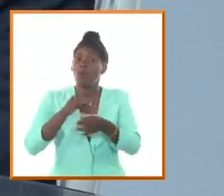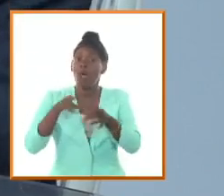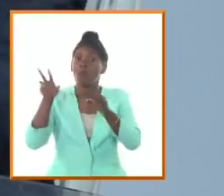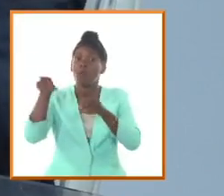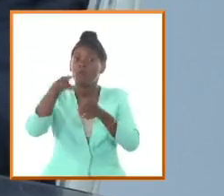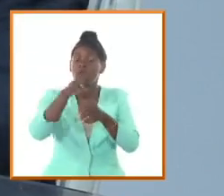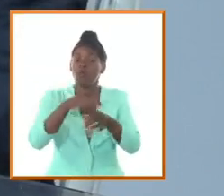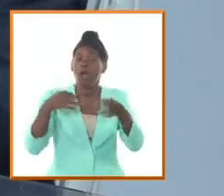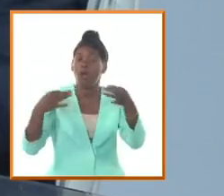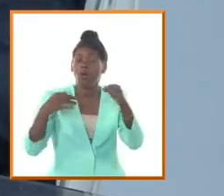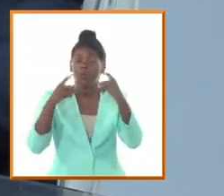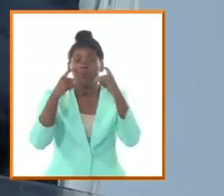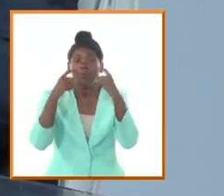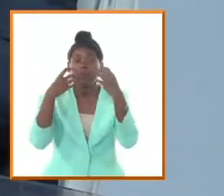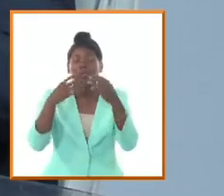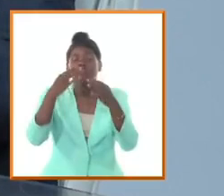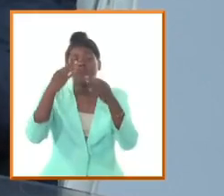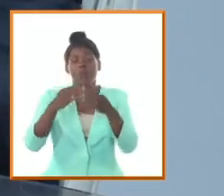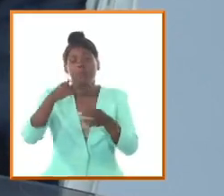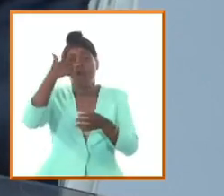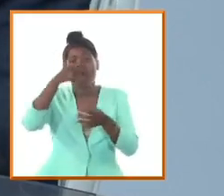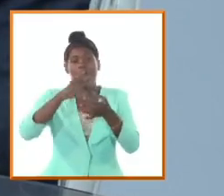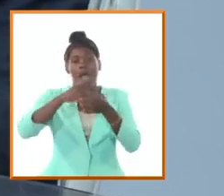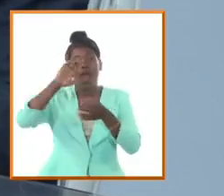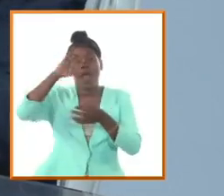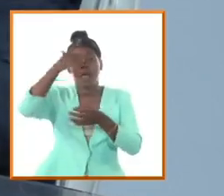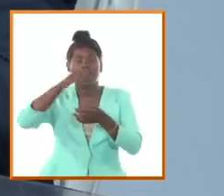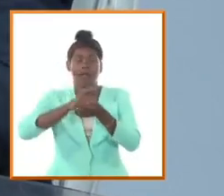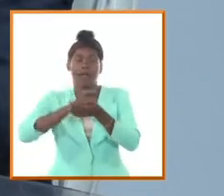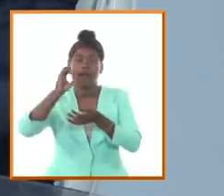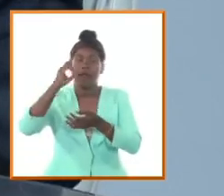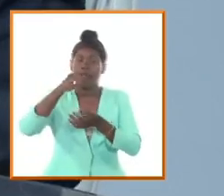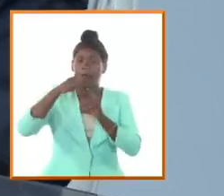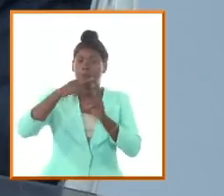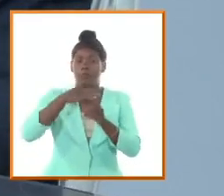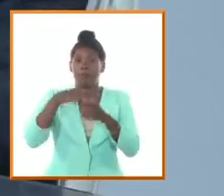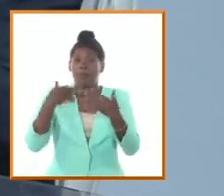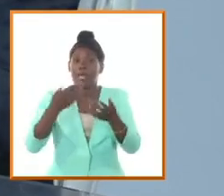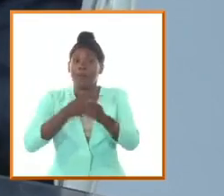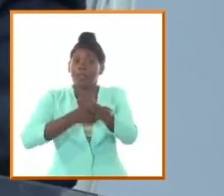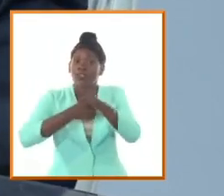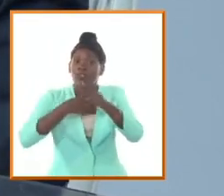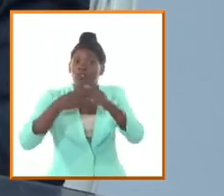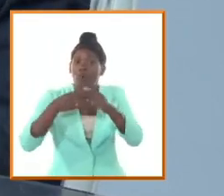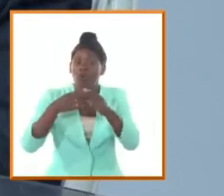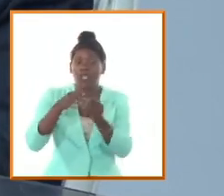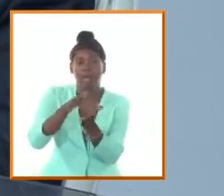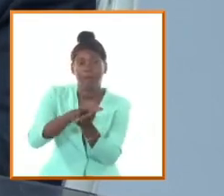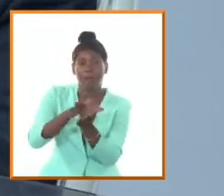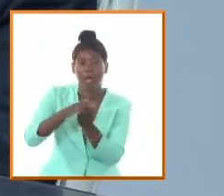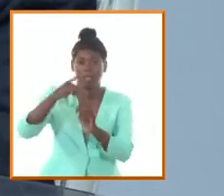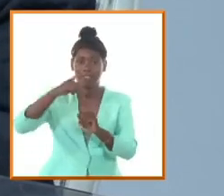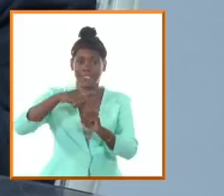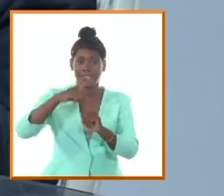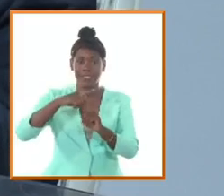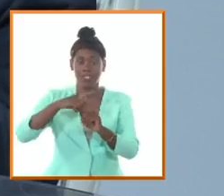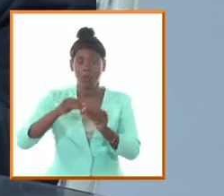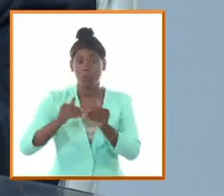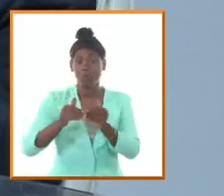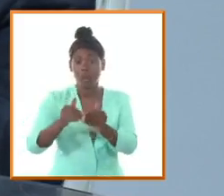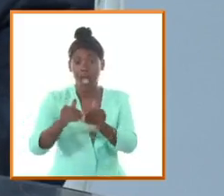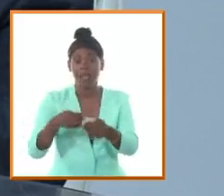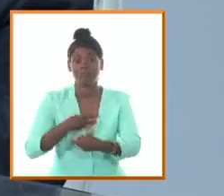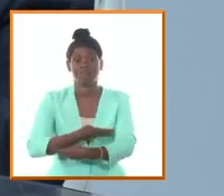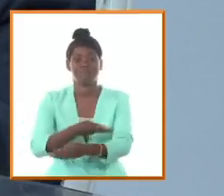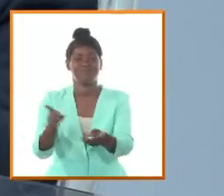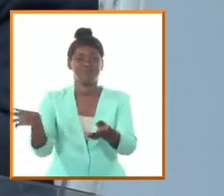yo es el epítome del amor cortés del amor caballeresco del amor romántico de nuestras guerras